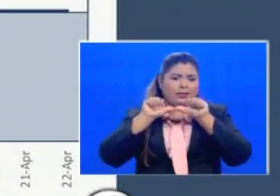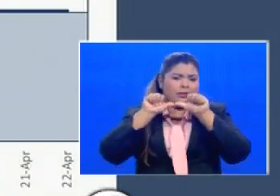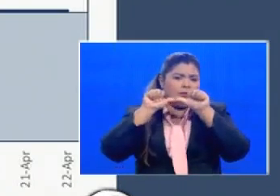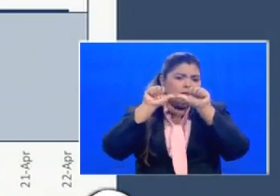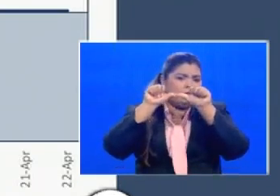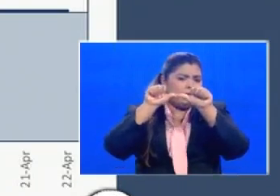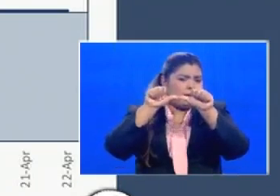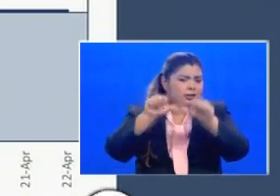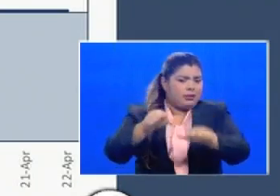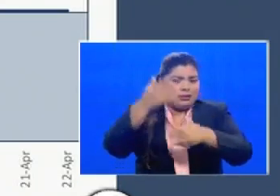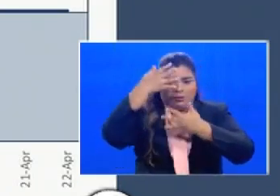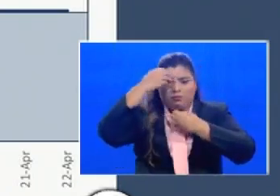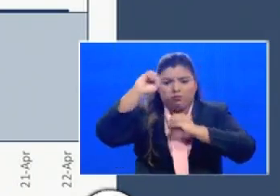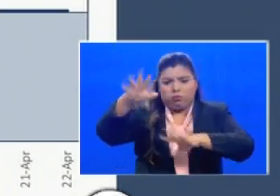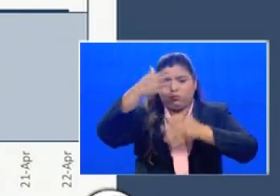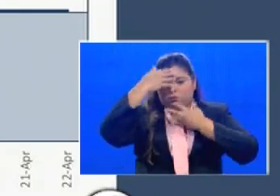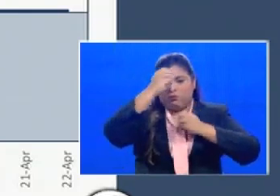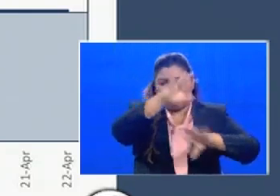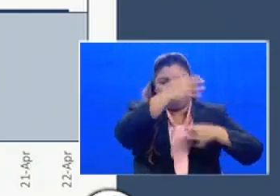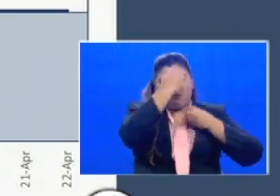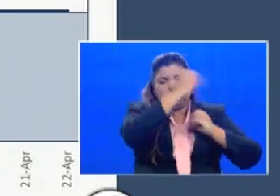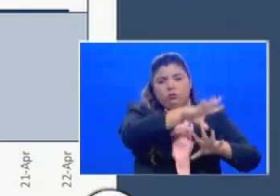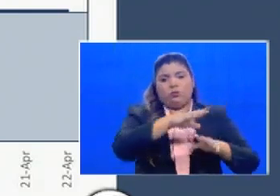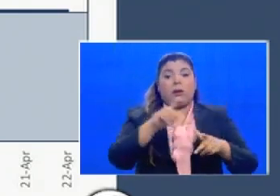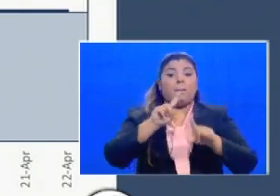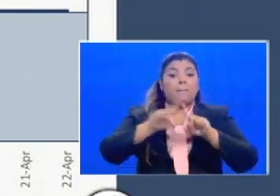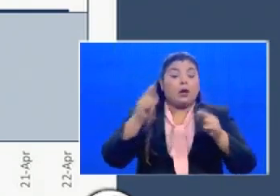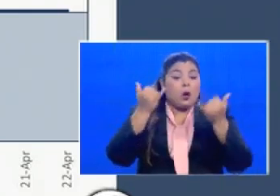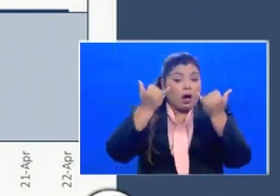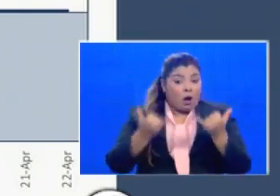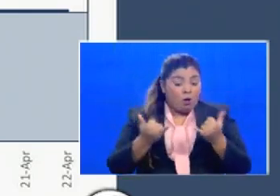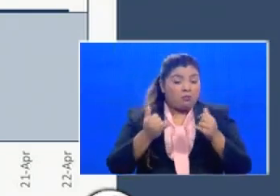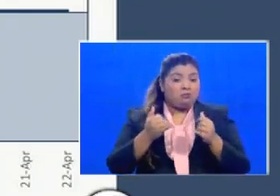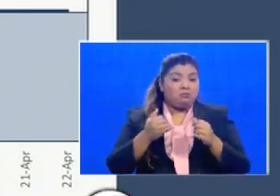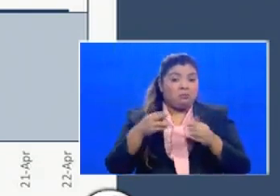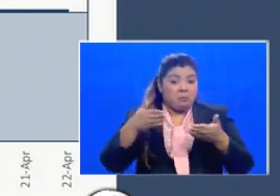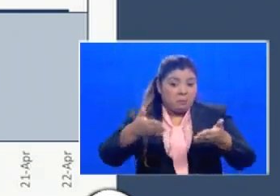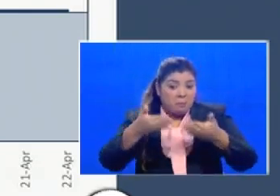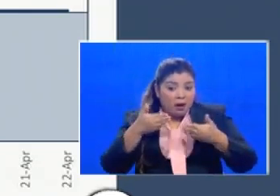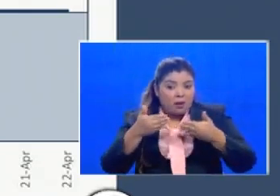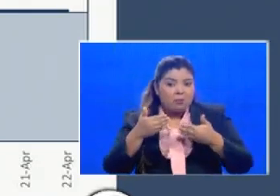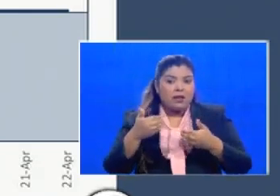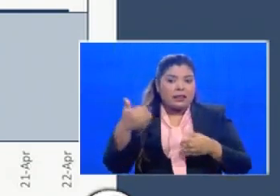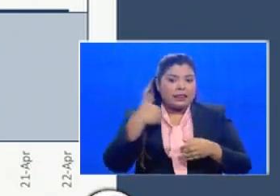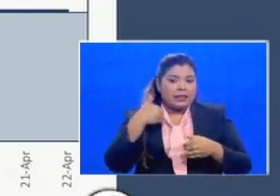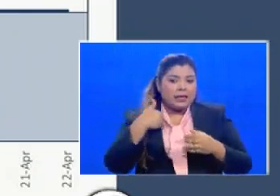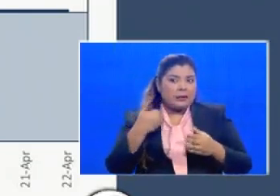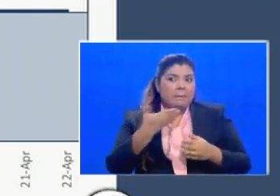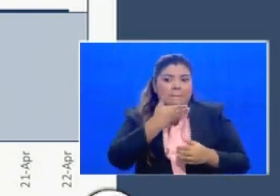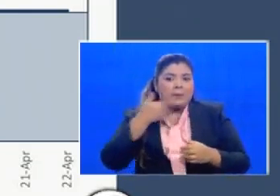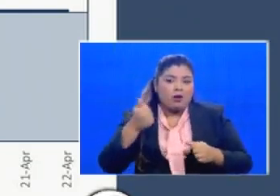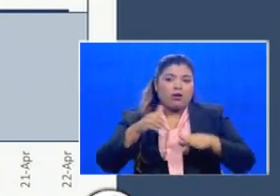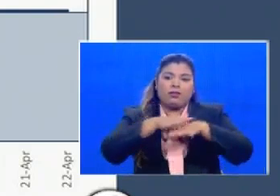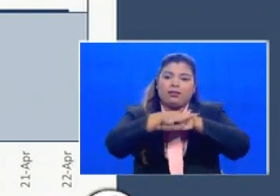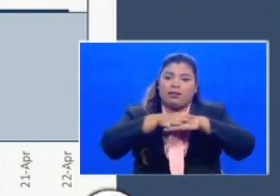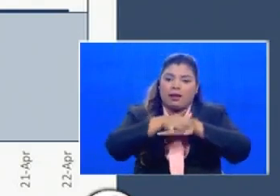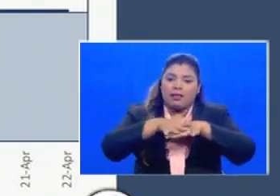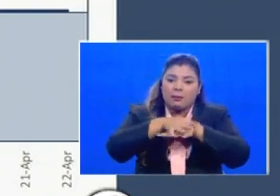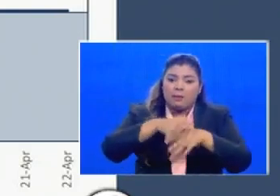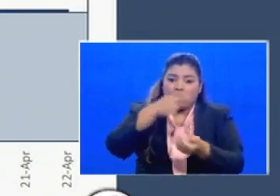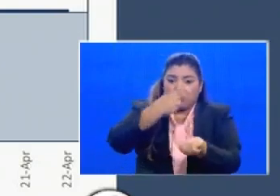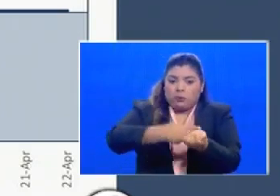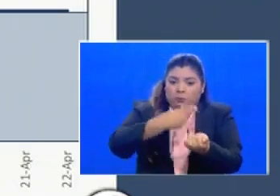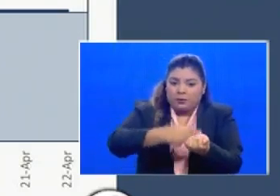ganar es ganarle el tiempo para hacer un mejor uso de los recursos sanitarios tener mejores tratamientos tanto a nivel